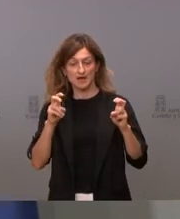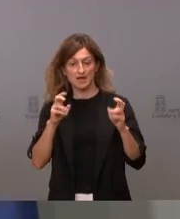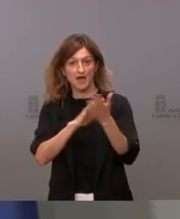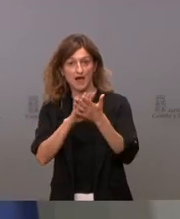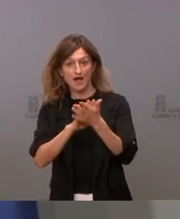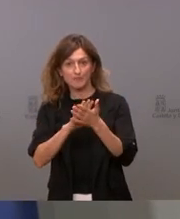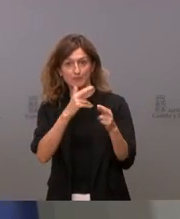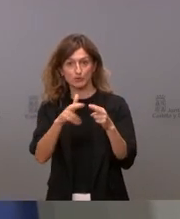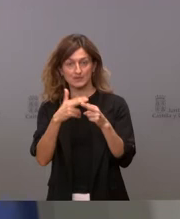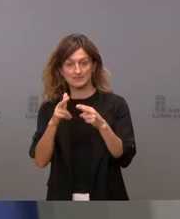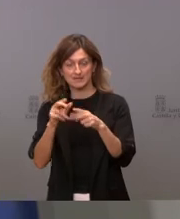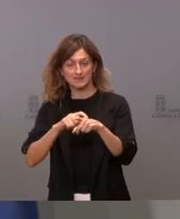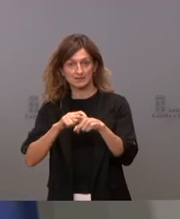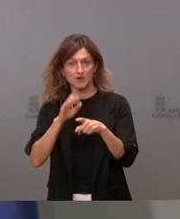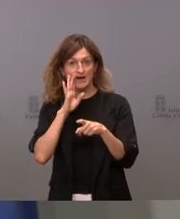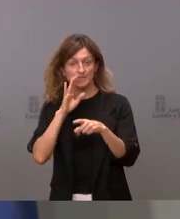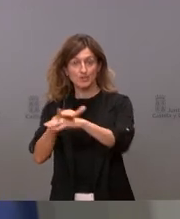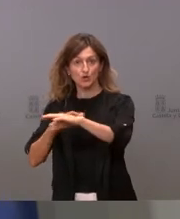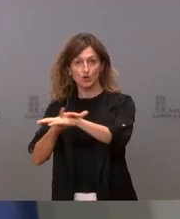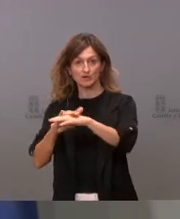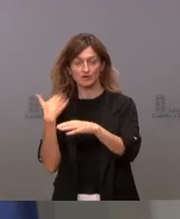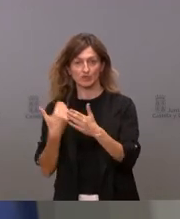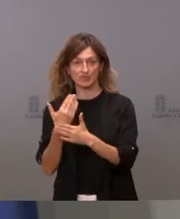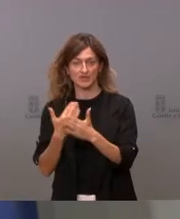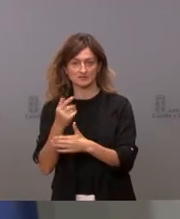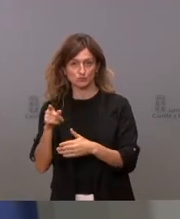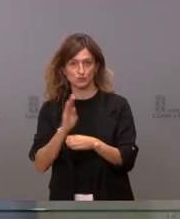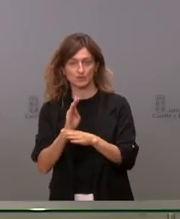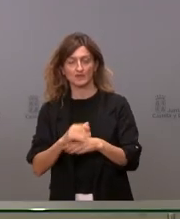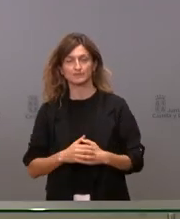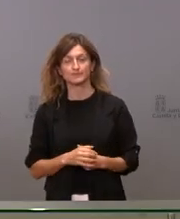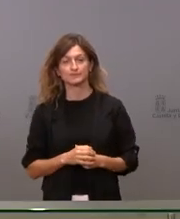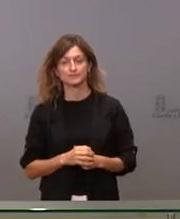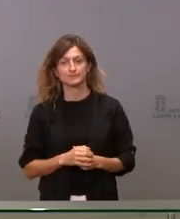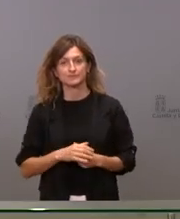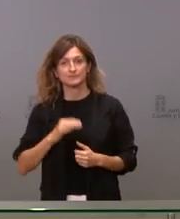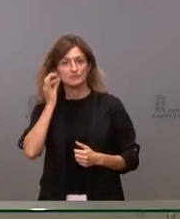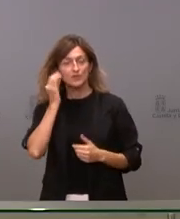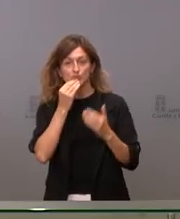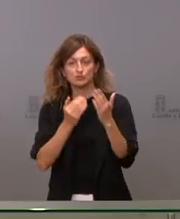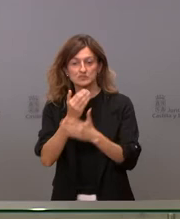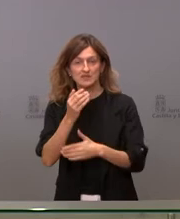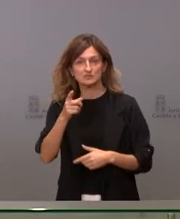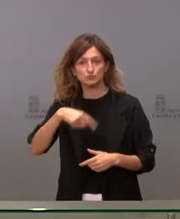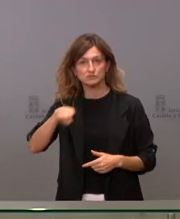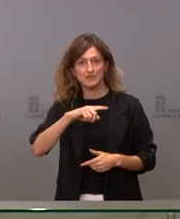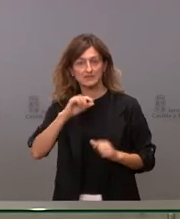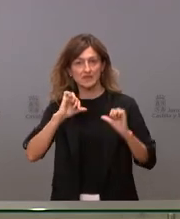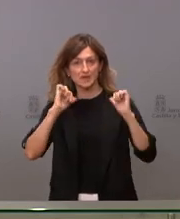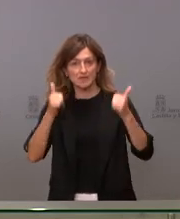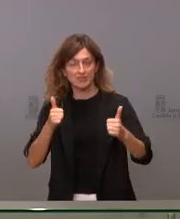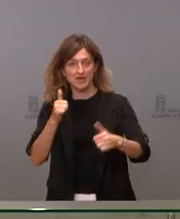habla de este tipo de políticas como las que ha anunciado el Gobierno en estos últimos días. Hola, buenos días. No sé si tienen fijado ya el día en el que empezarán a